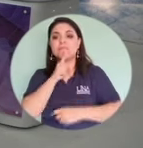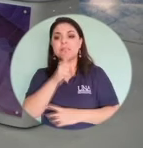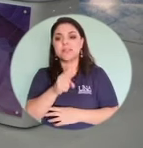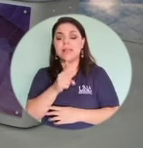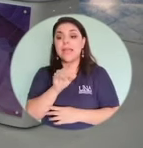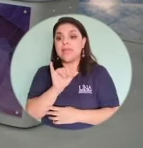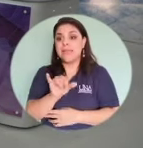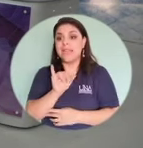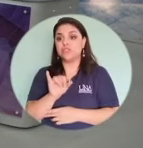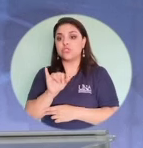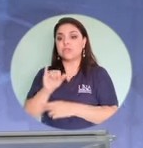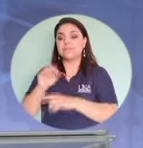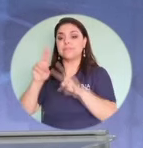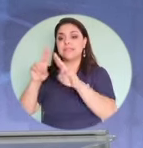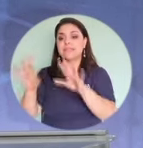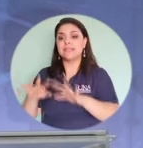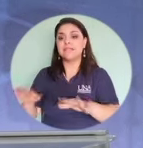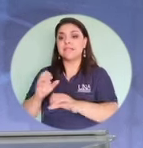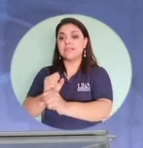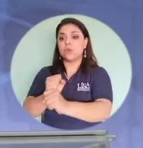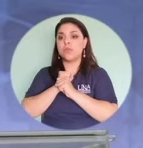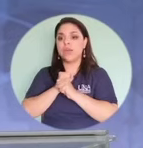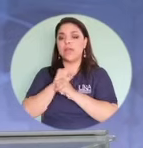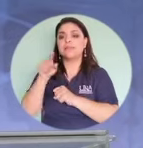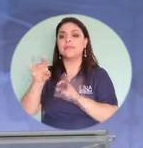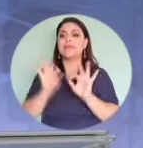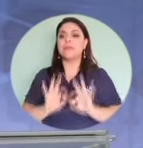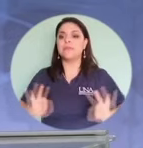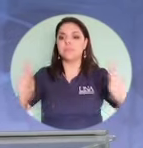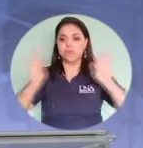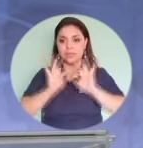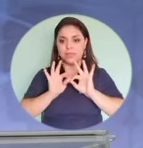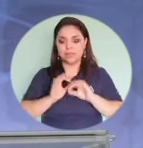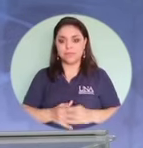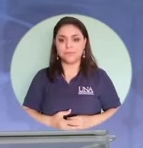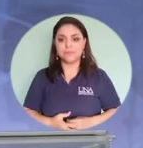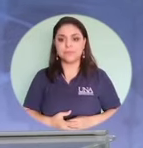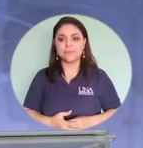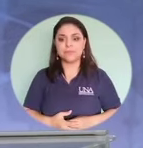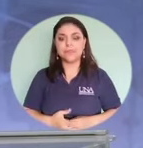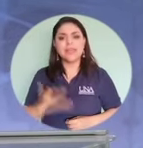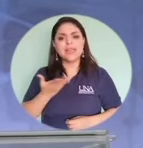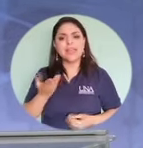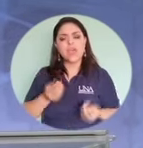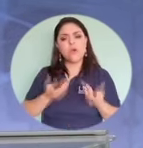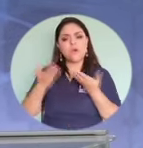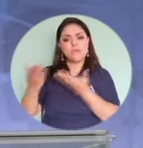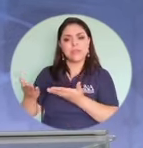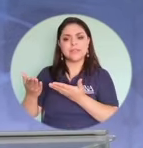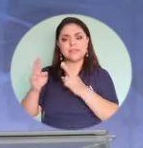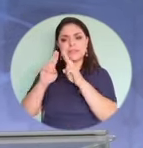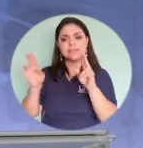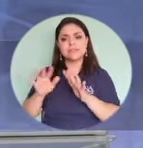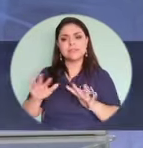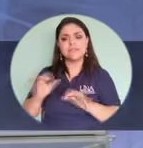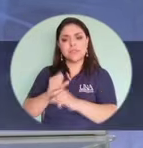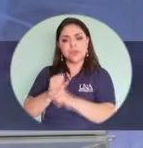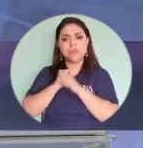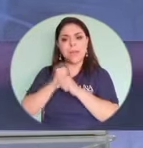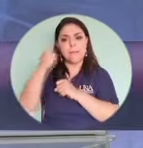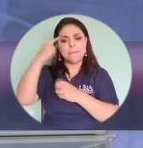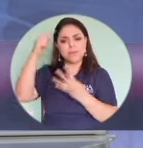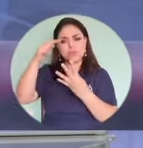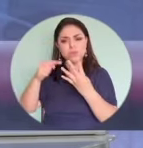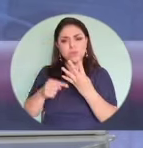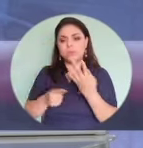ciberseguridad entra a jugar un papel determinante. Ahora, ¿qué es lo que ofrece la ciberseguridad para que todo eso que usted ha mencionado no